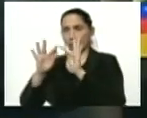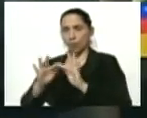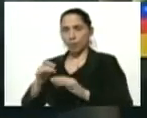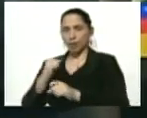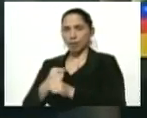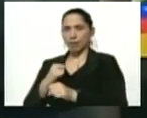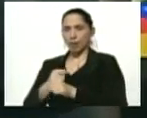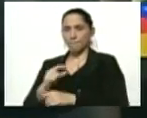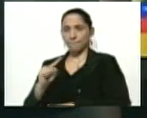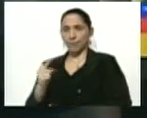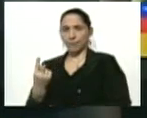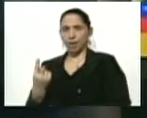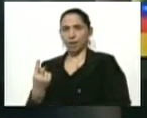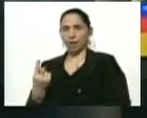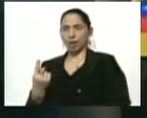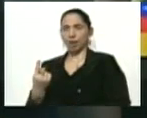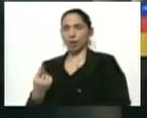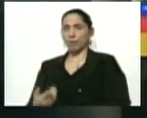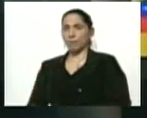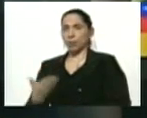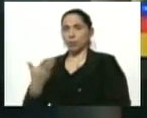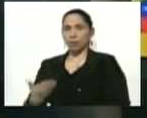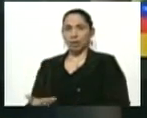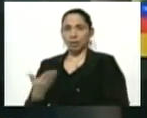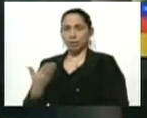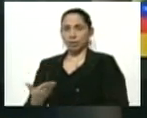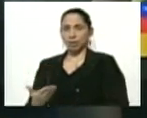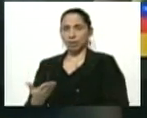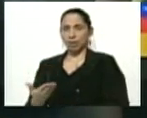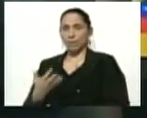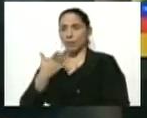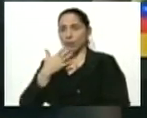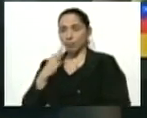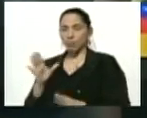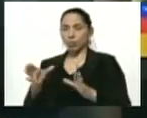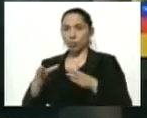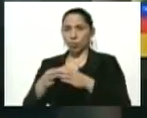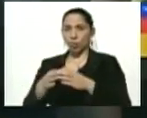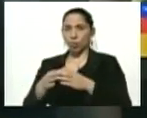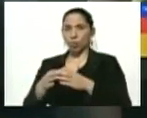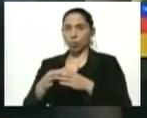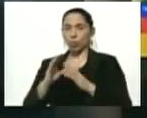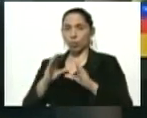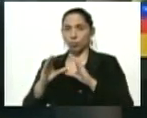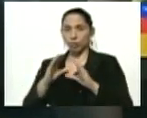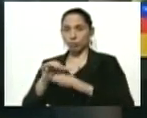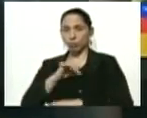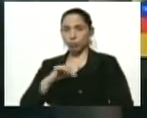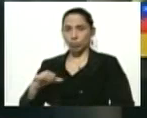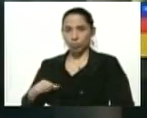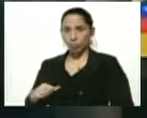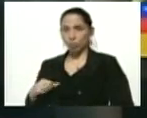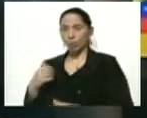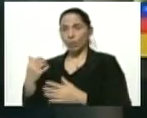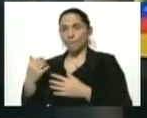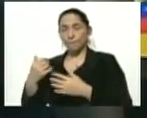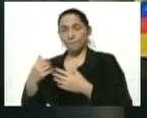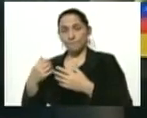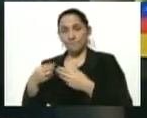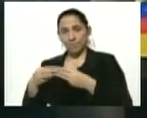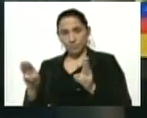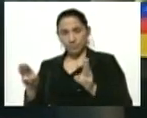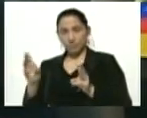primer lugar, es muy importante que tanto el sector comunicación público como privado y las empresas, los